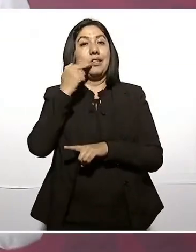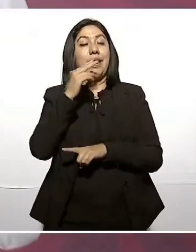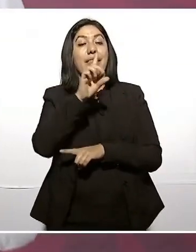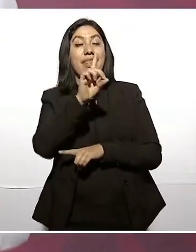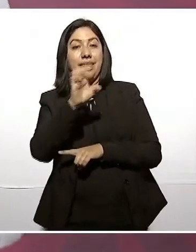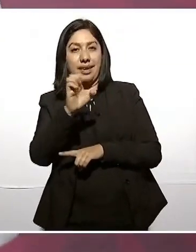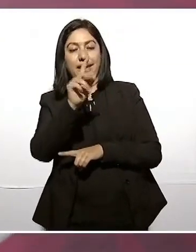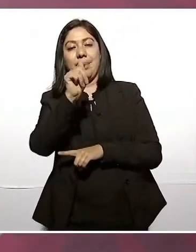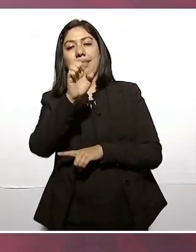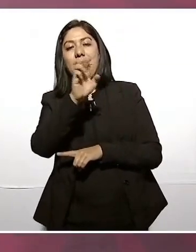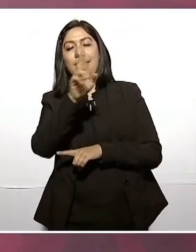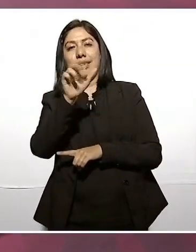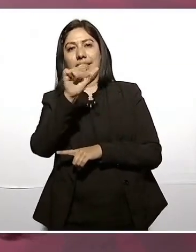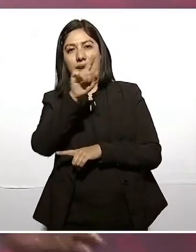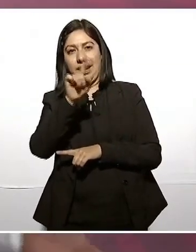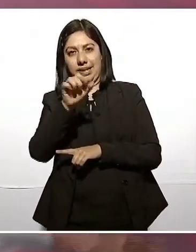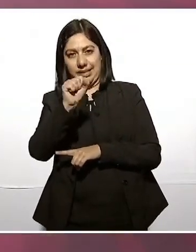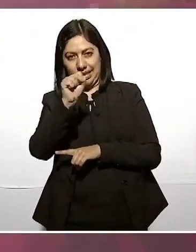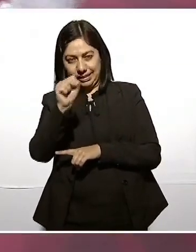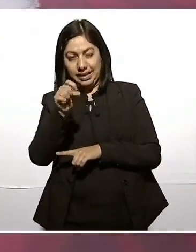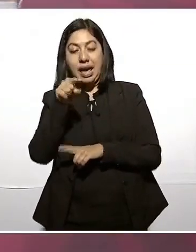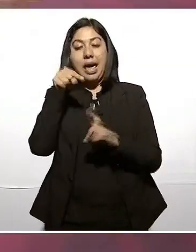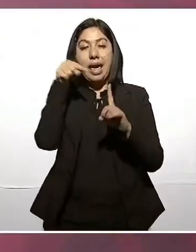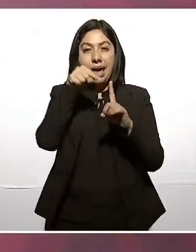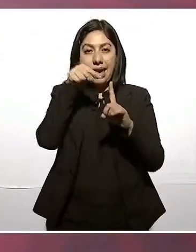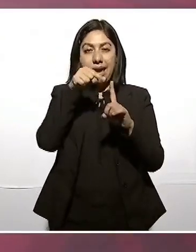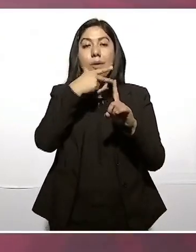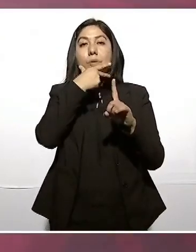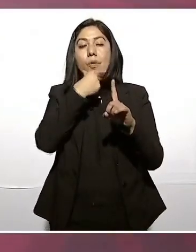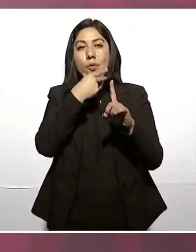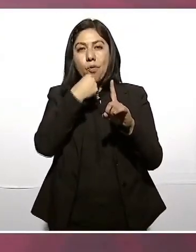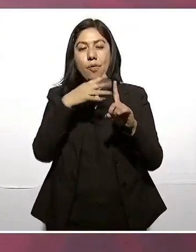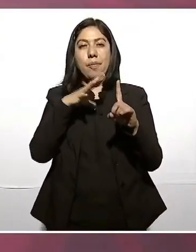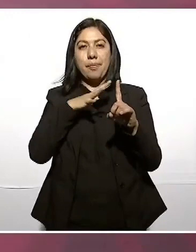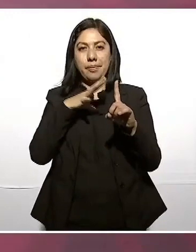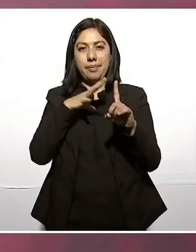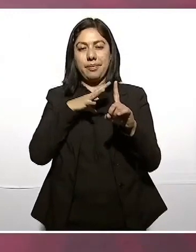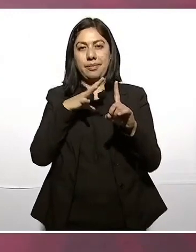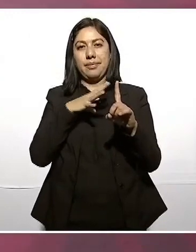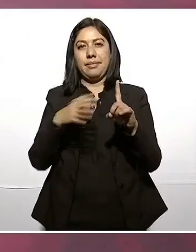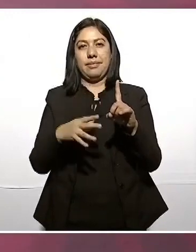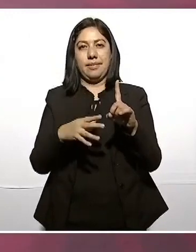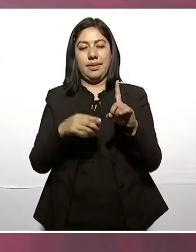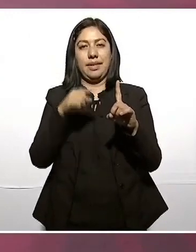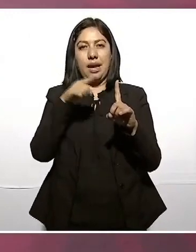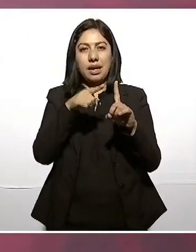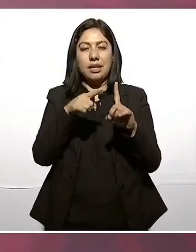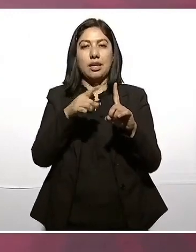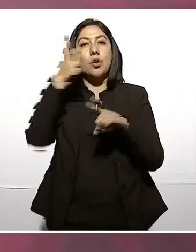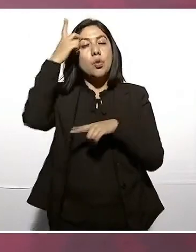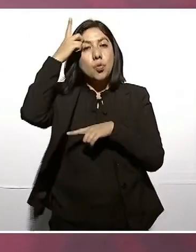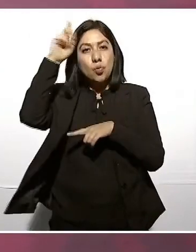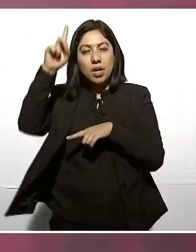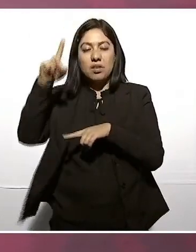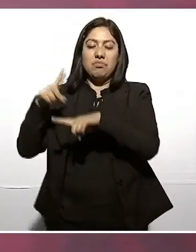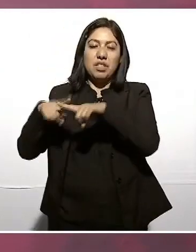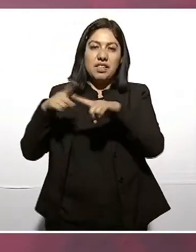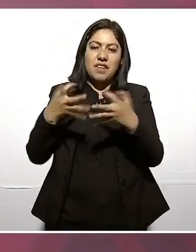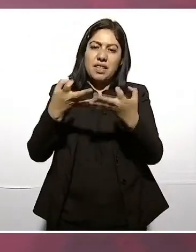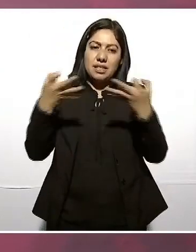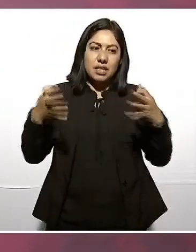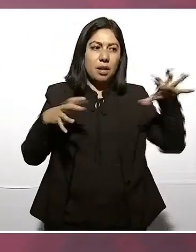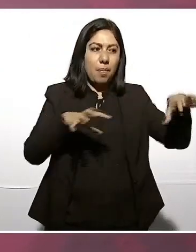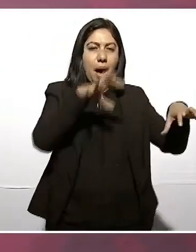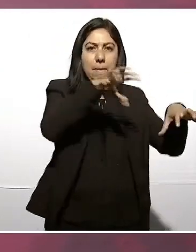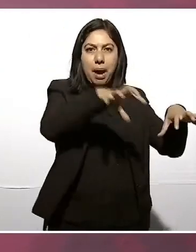porque poseía latifundios que sumaban